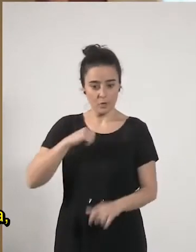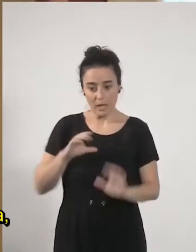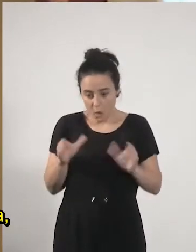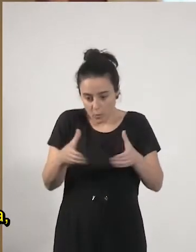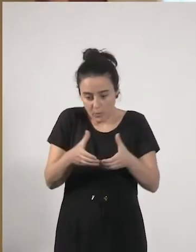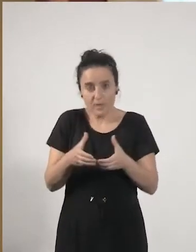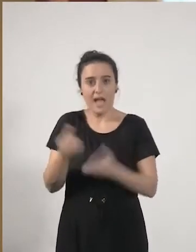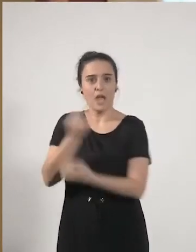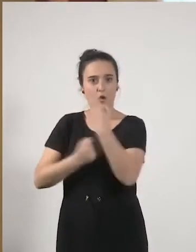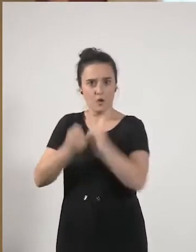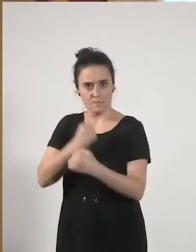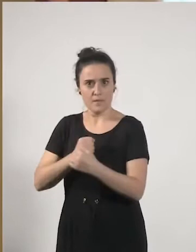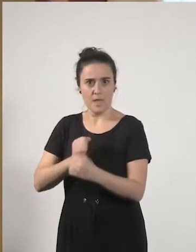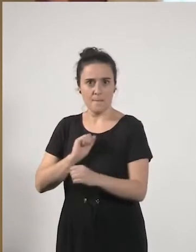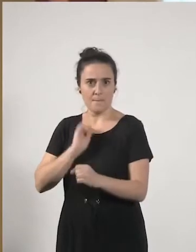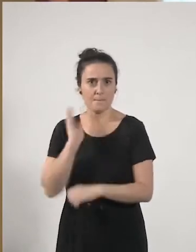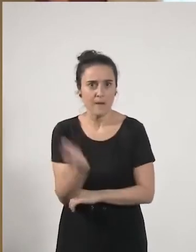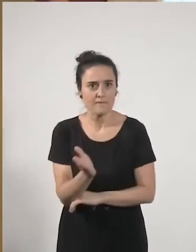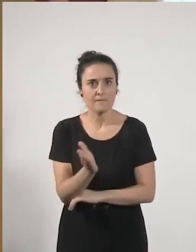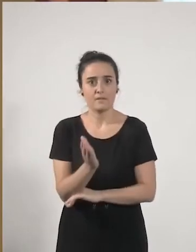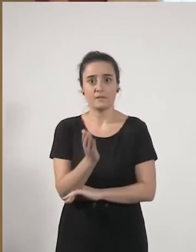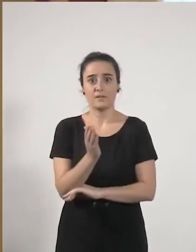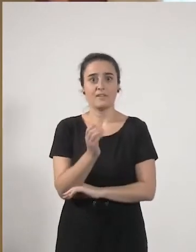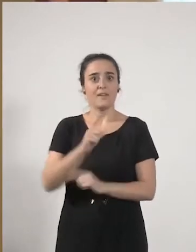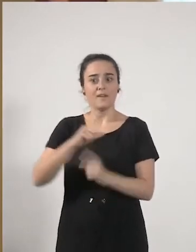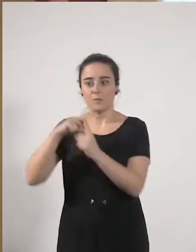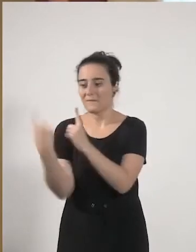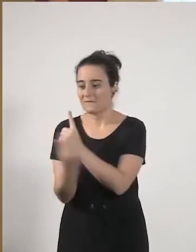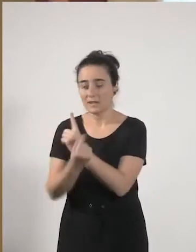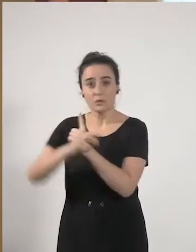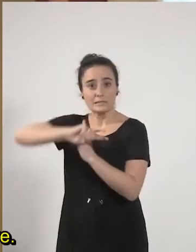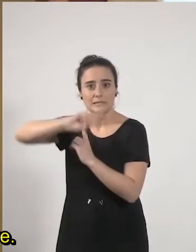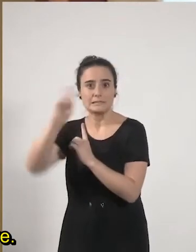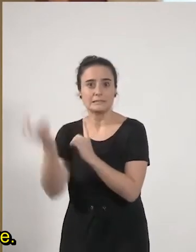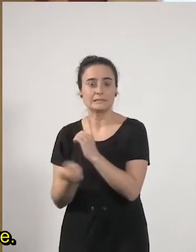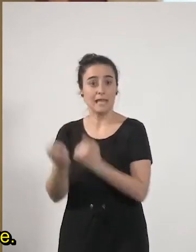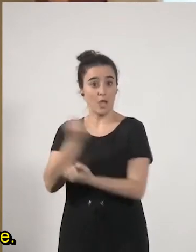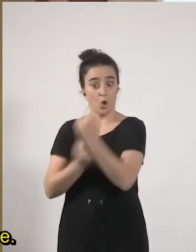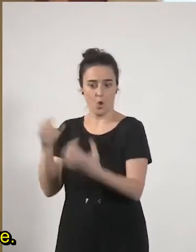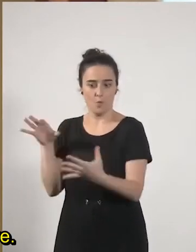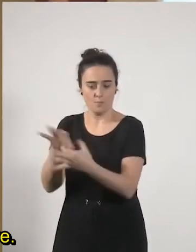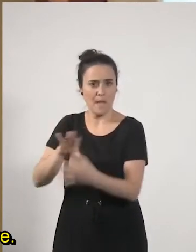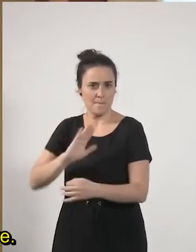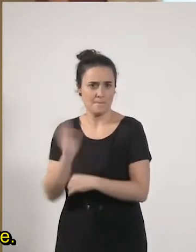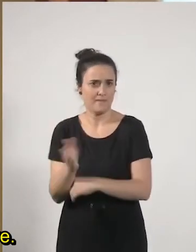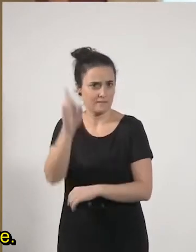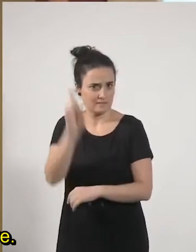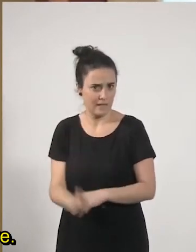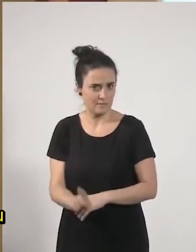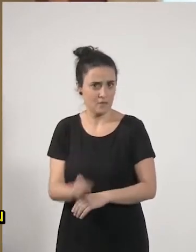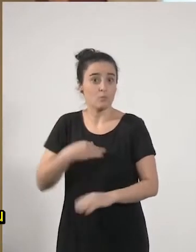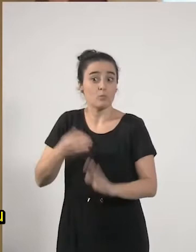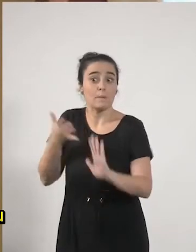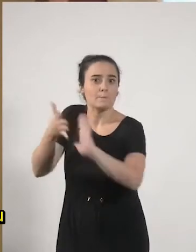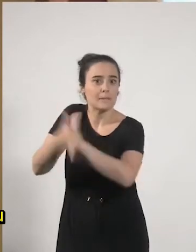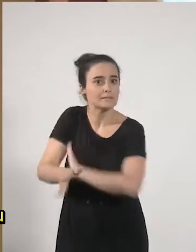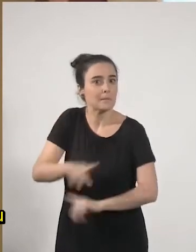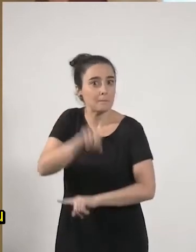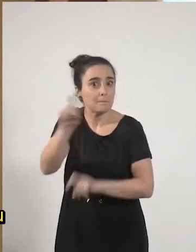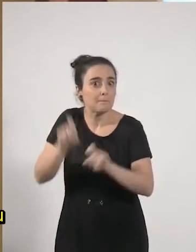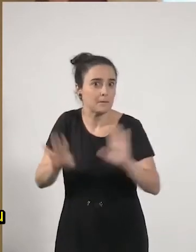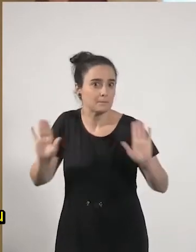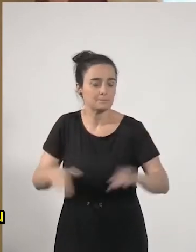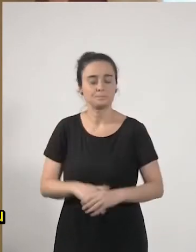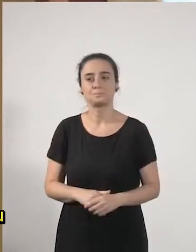economía y a todos los factores ocultos que la sustentan, quien sabe además, si para siempre. Emakunde,